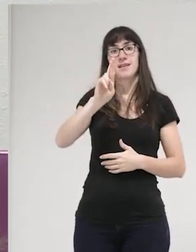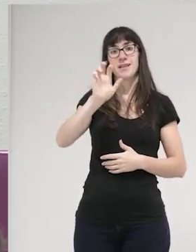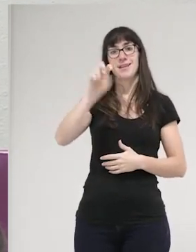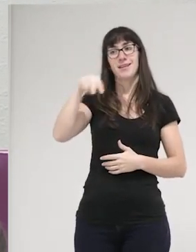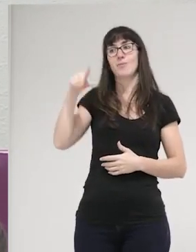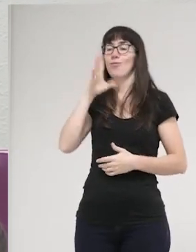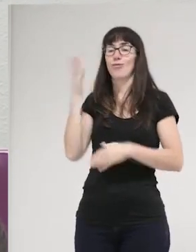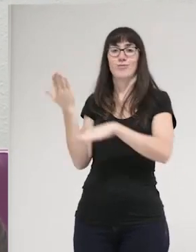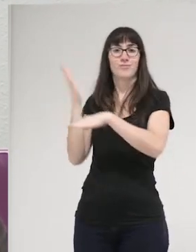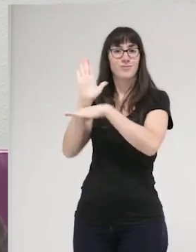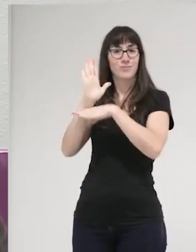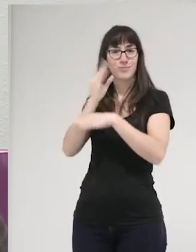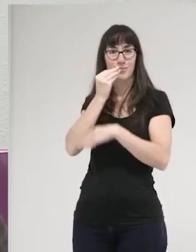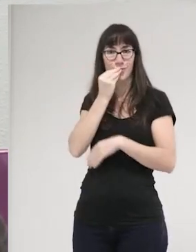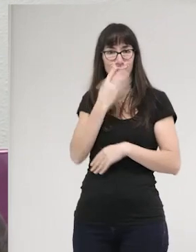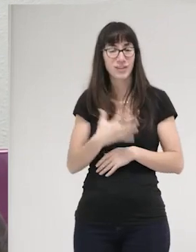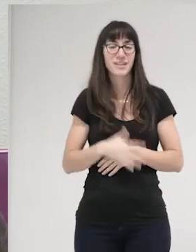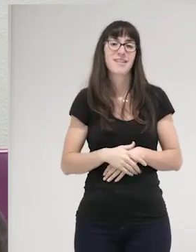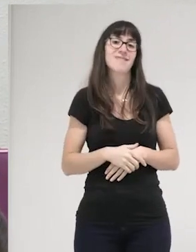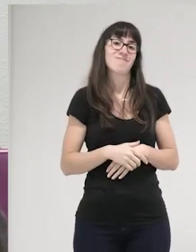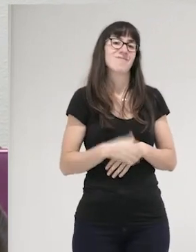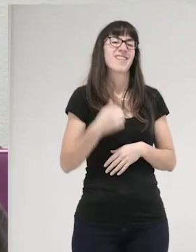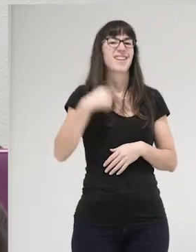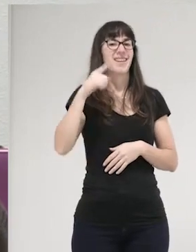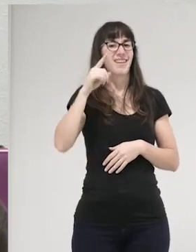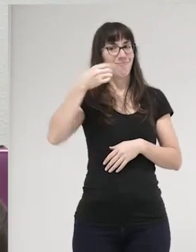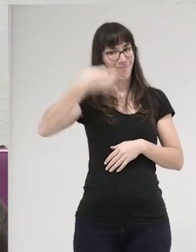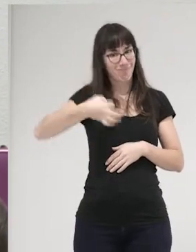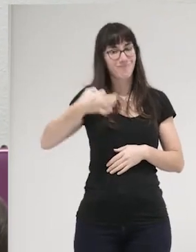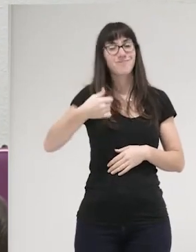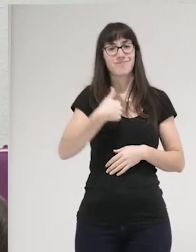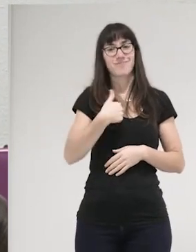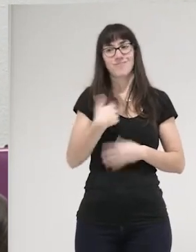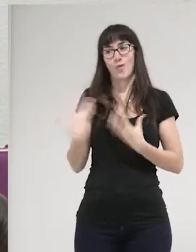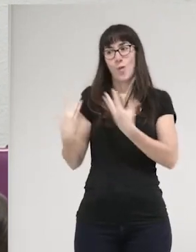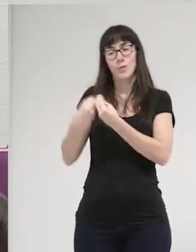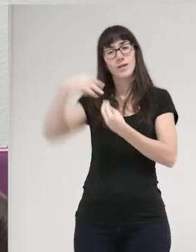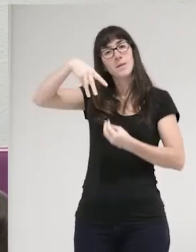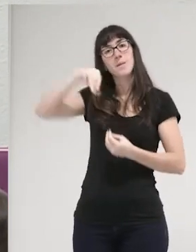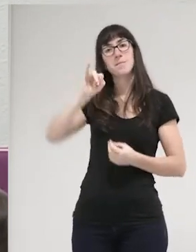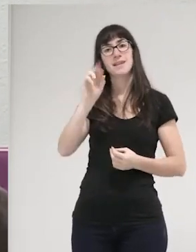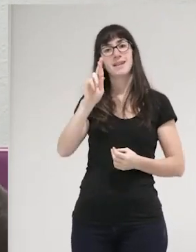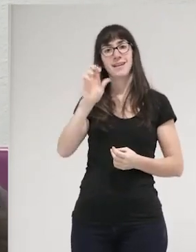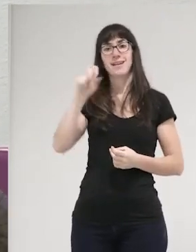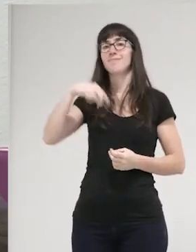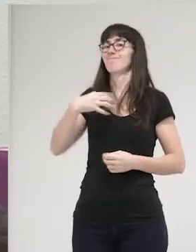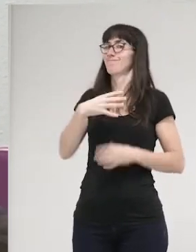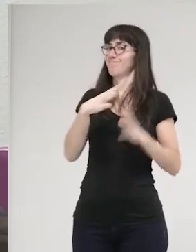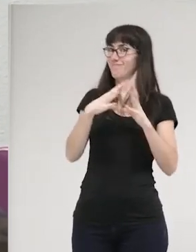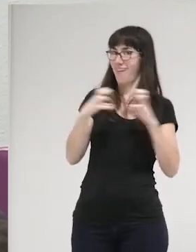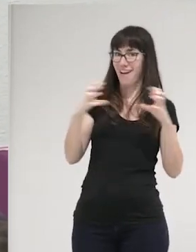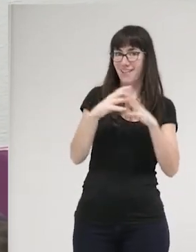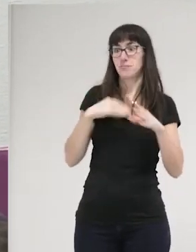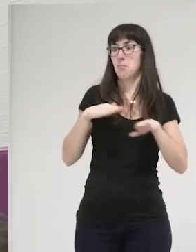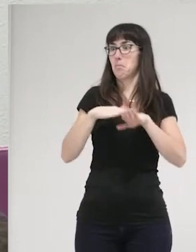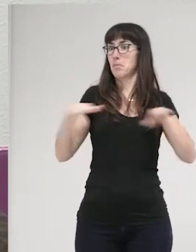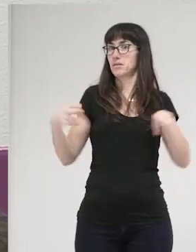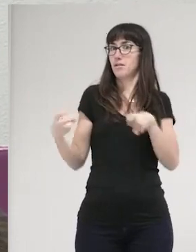presentación tan bonita. La verdad yo también tenía muchas ganas de estar con Miren, me hizo muchísima ilusión estar en la mesa con